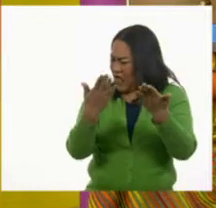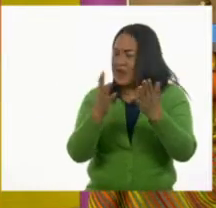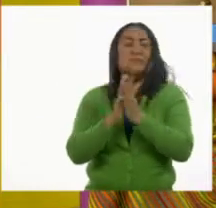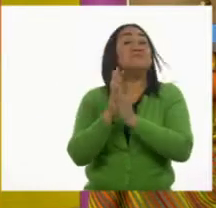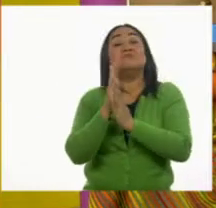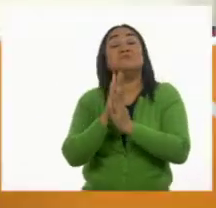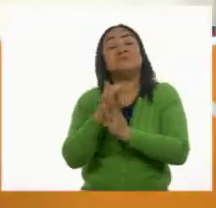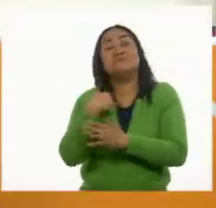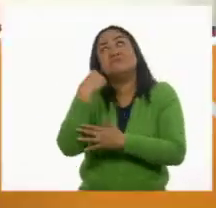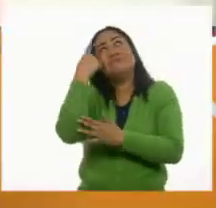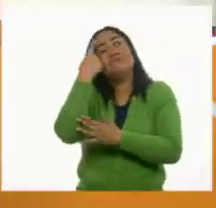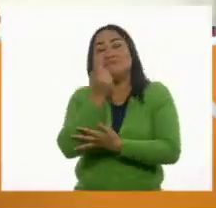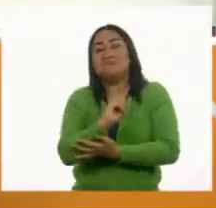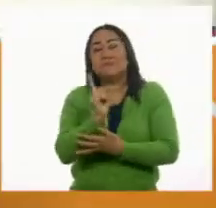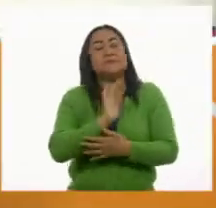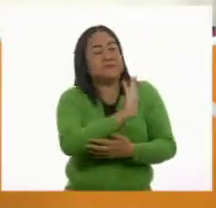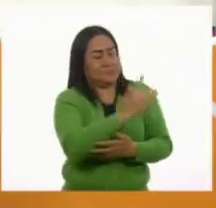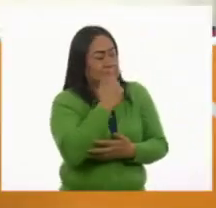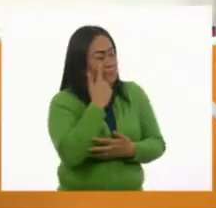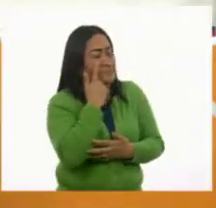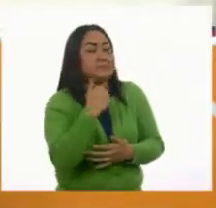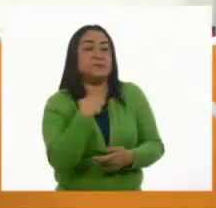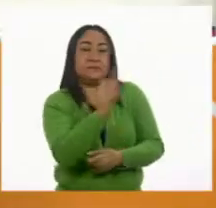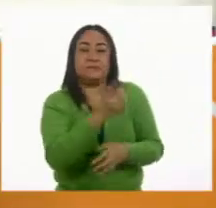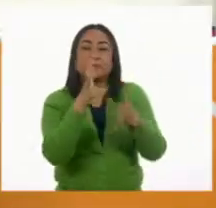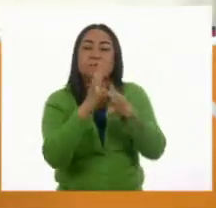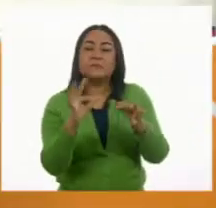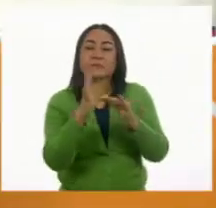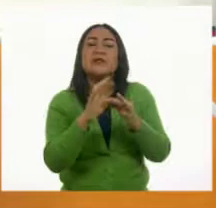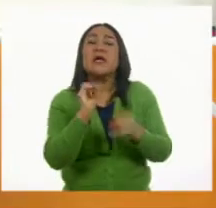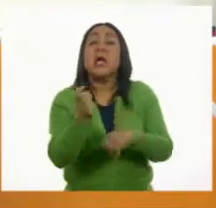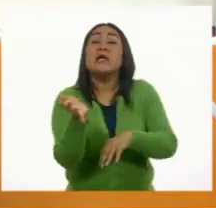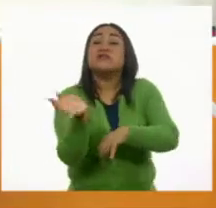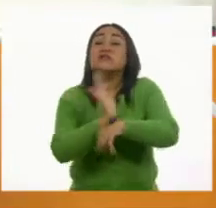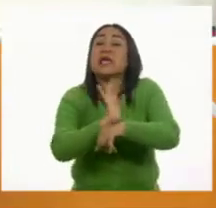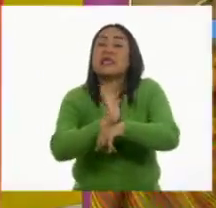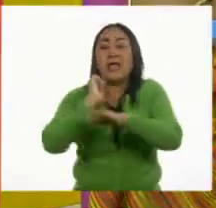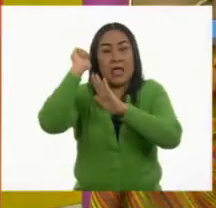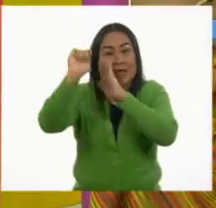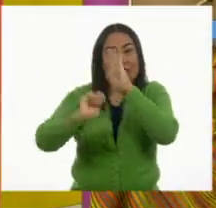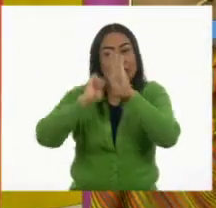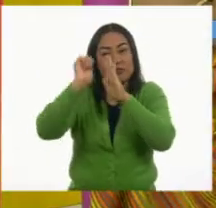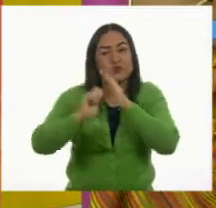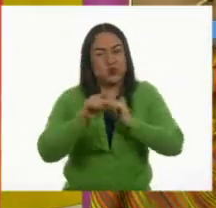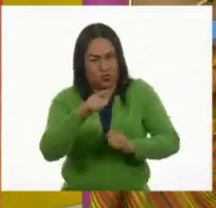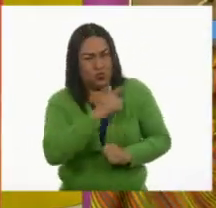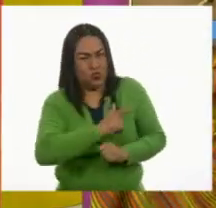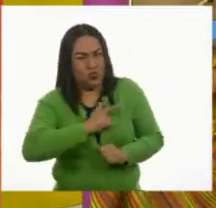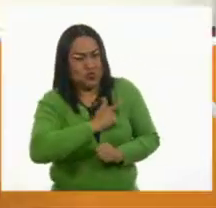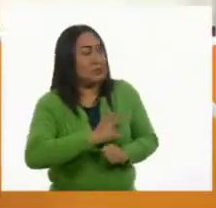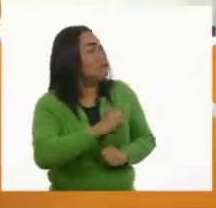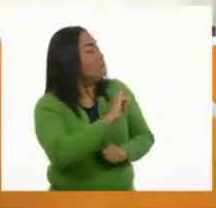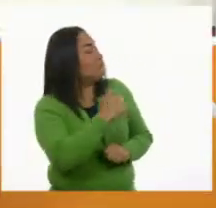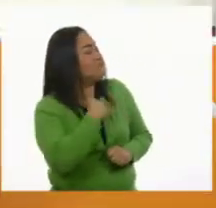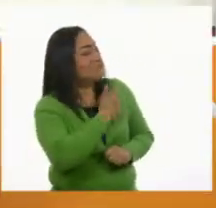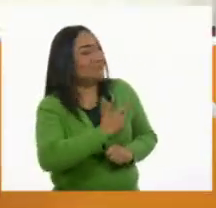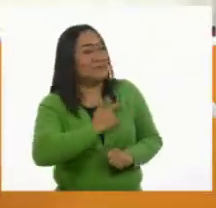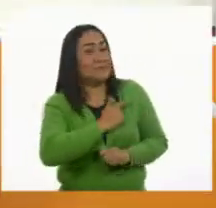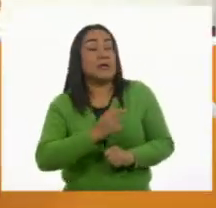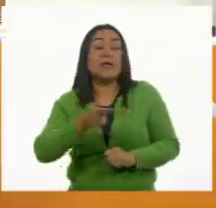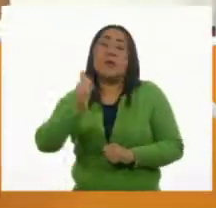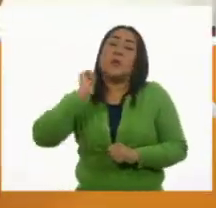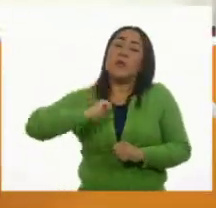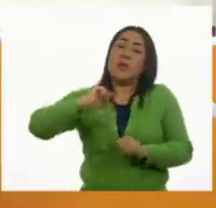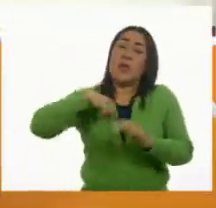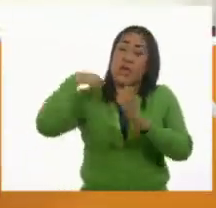Pues, fíjate bien, te quiero platicar del cine. ¿Te gusta el cine? Me encanta el cine. ¿Sabías que el cine